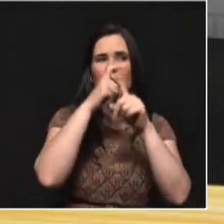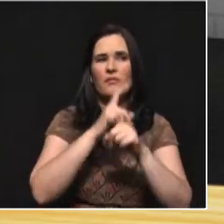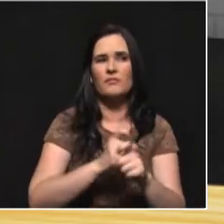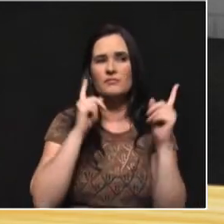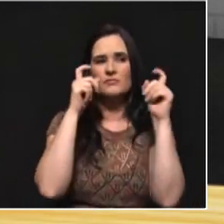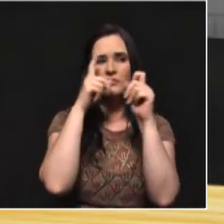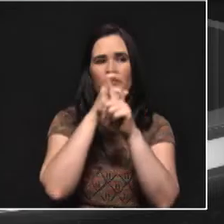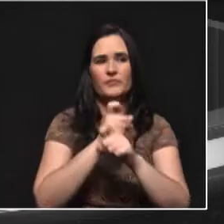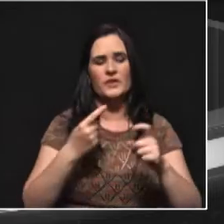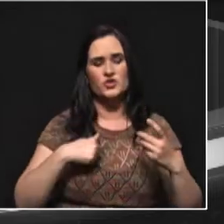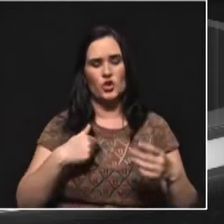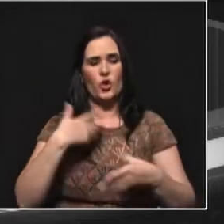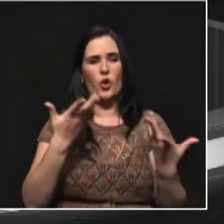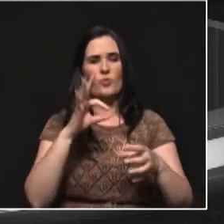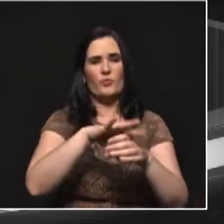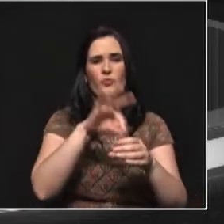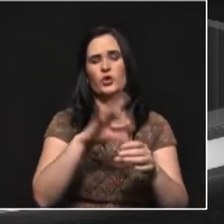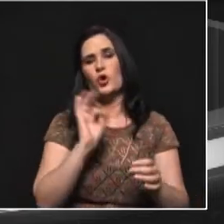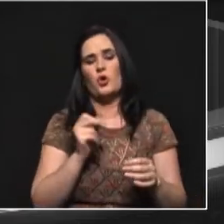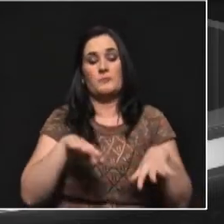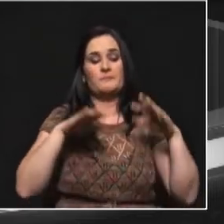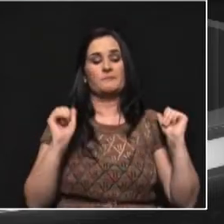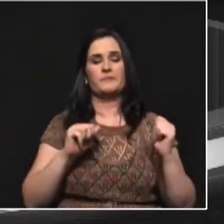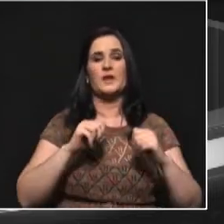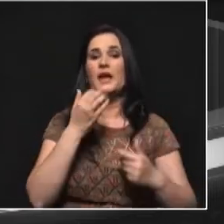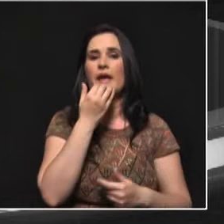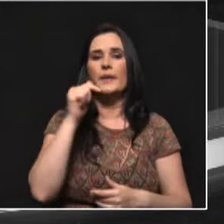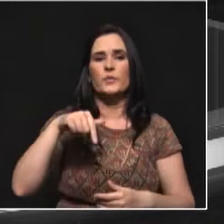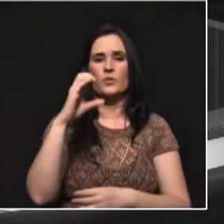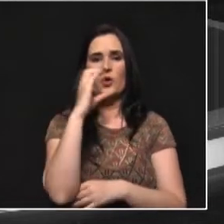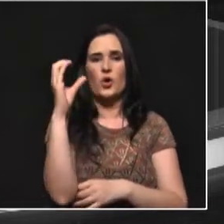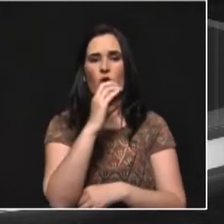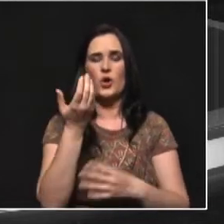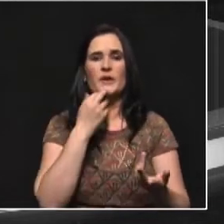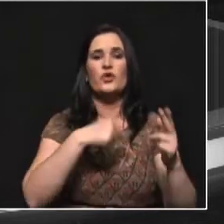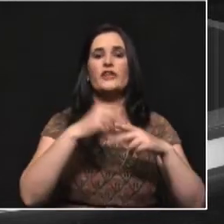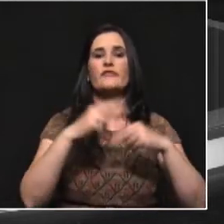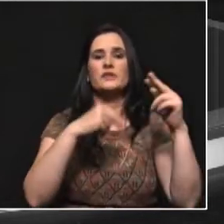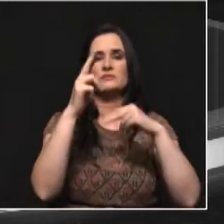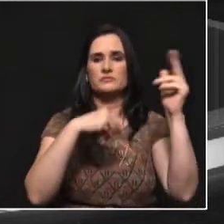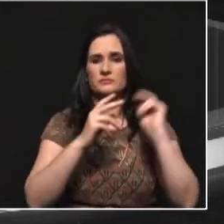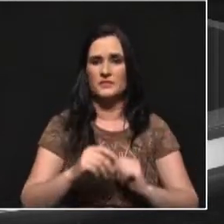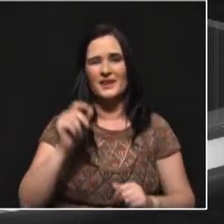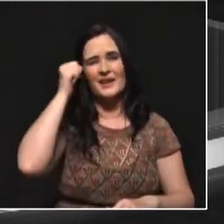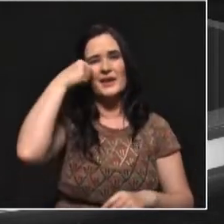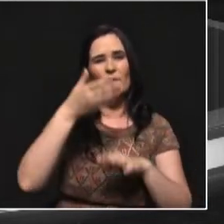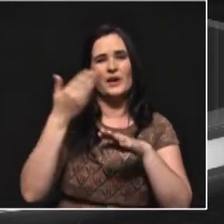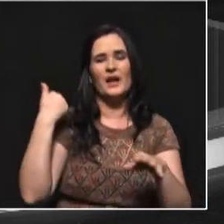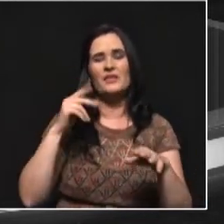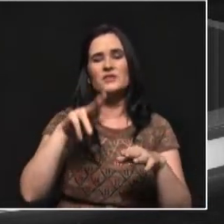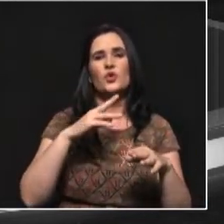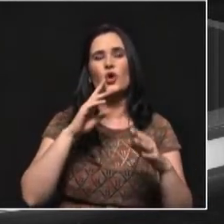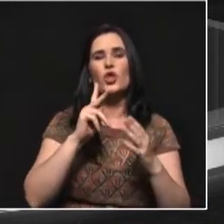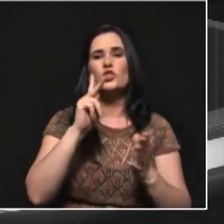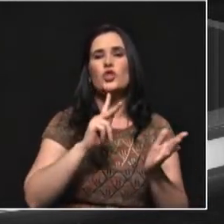llevan al votar o al no votar. Ejemplo, en nuestro país, la infraestructura. Recordemos, por ejemplo, los resultados del plebiscito del 2 de